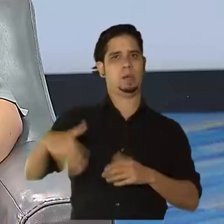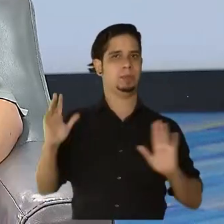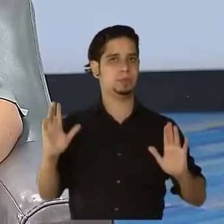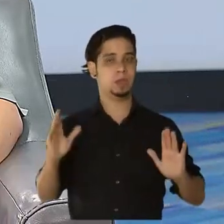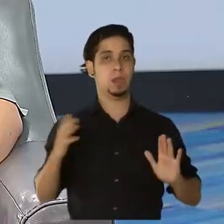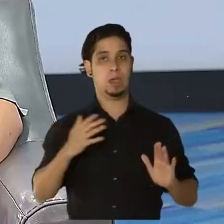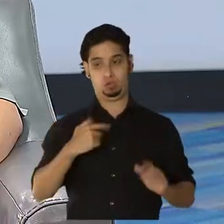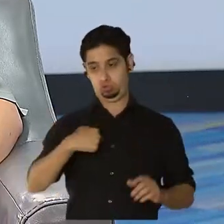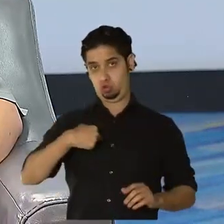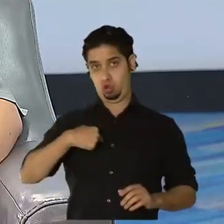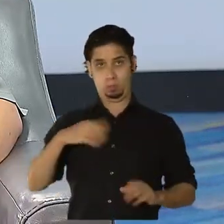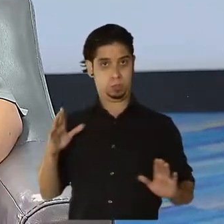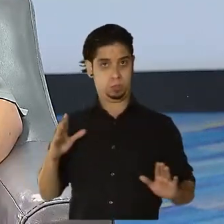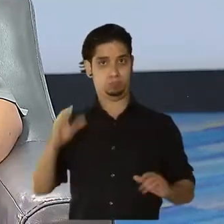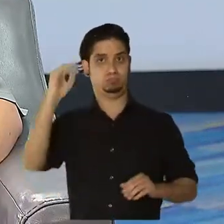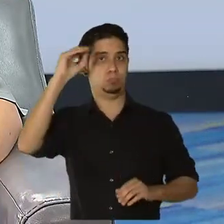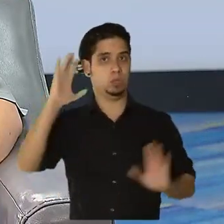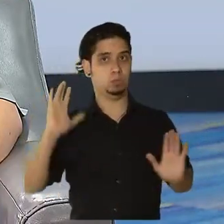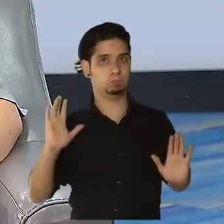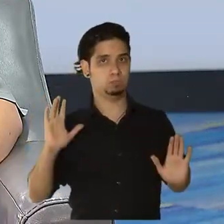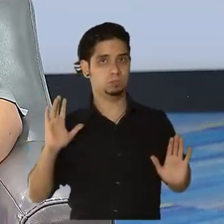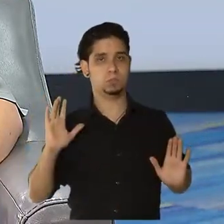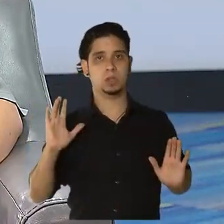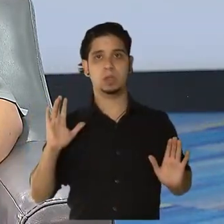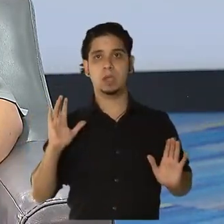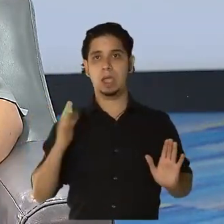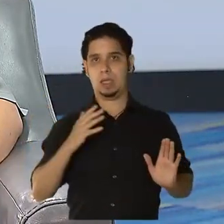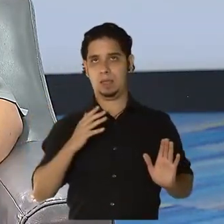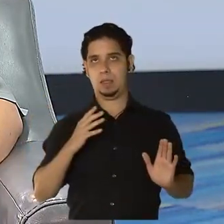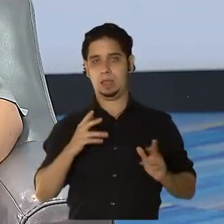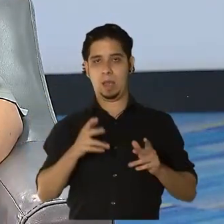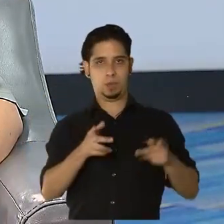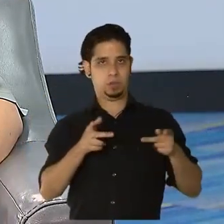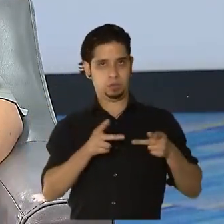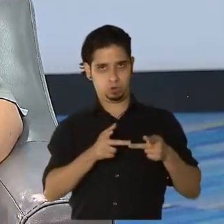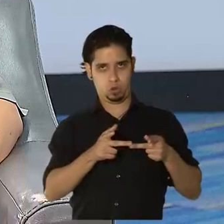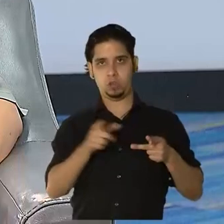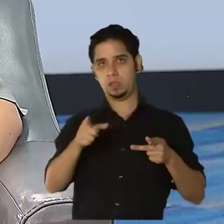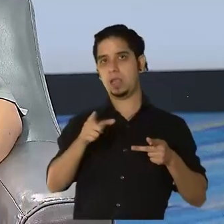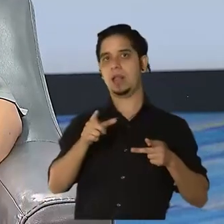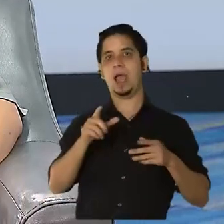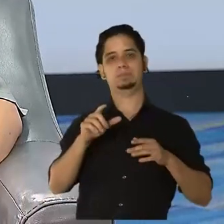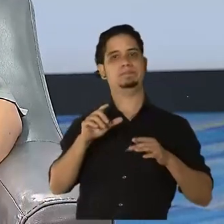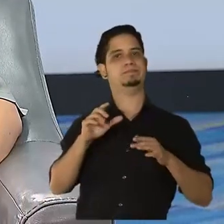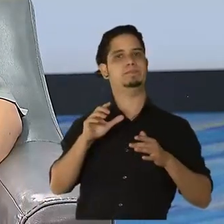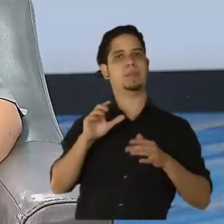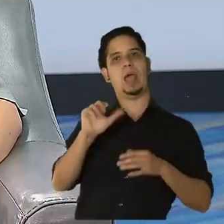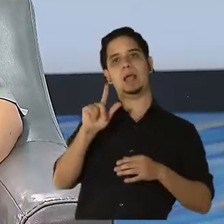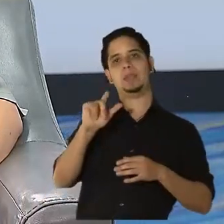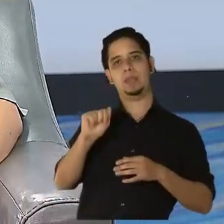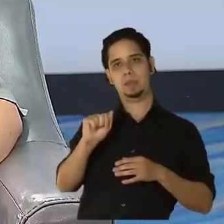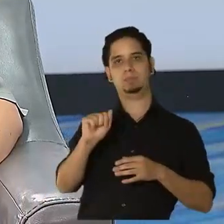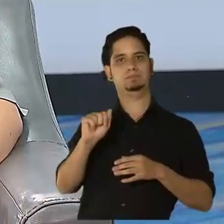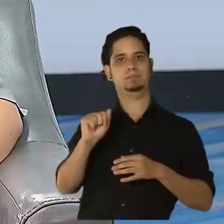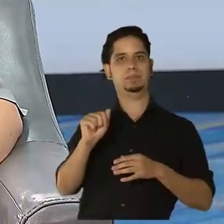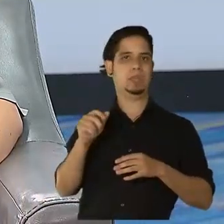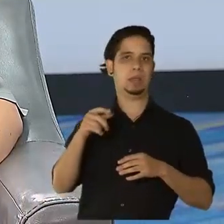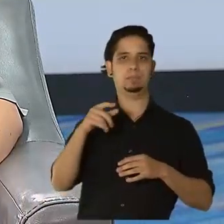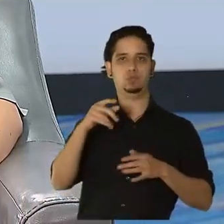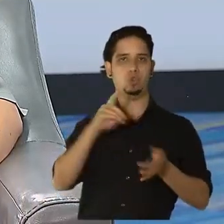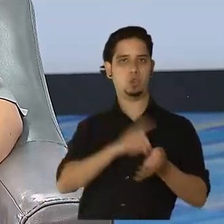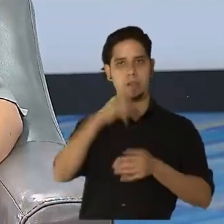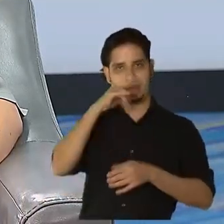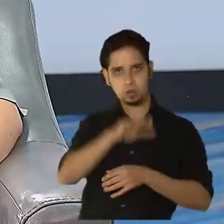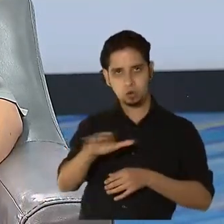Yo como pediatra, ¿verdad? Y la posición de la Academia Americana de Pediatría es la misma mía y de la mayoría de los